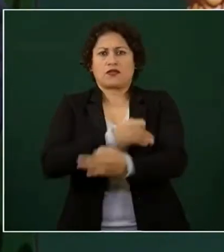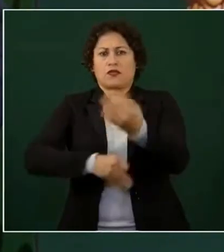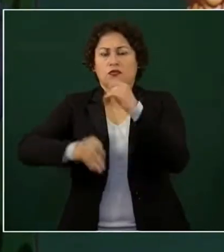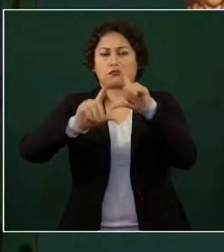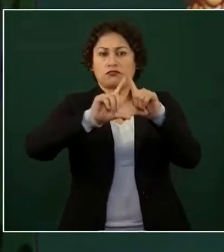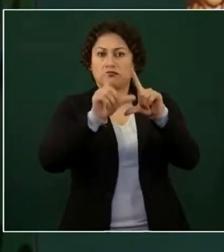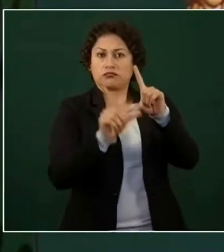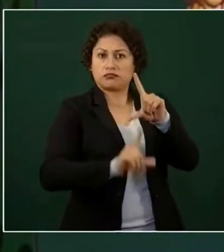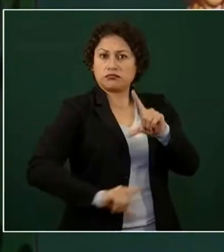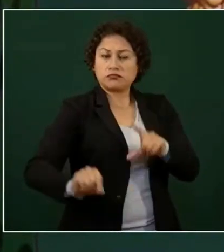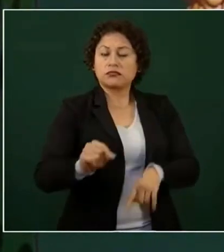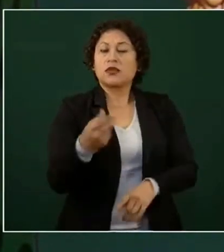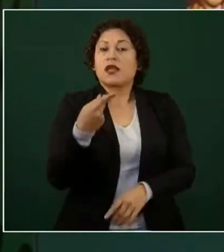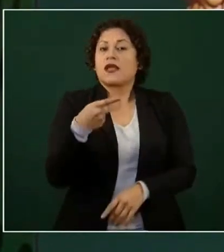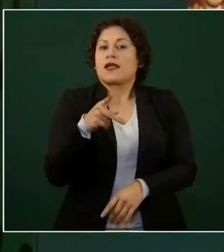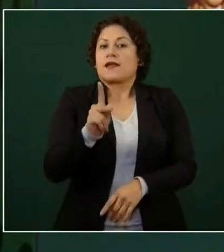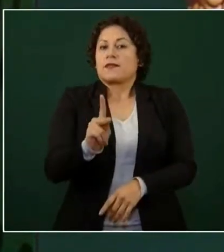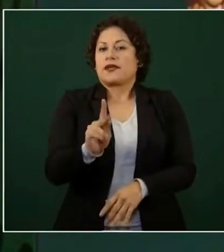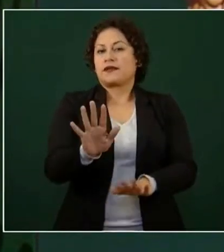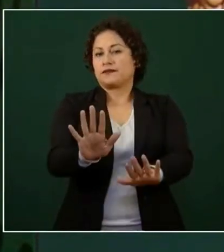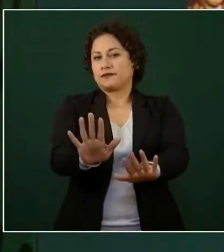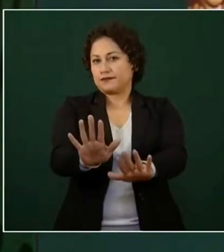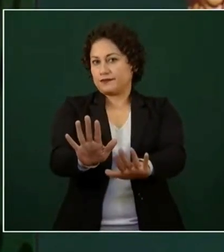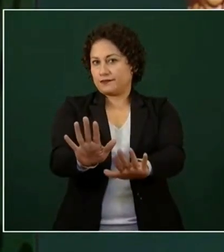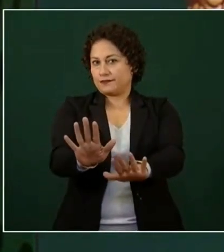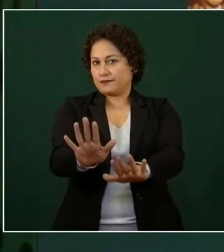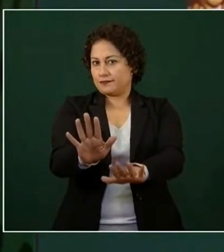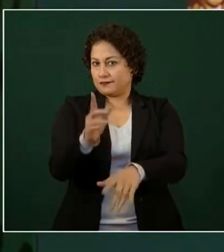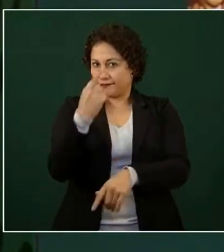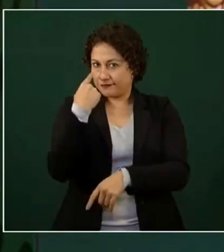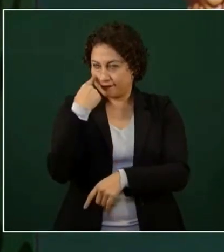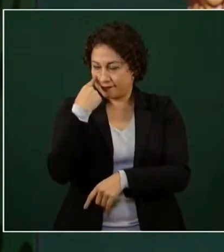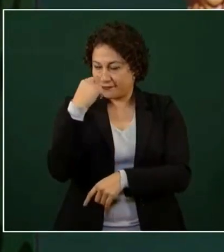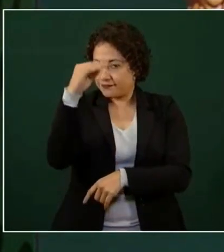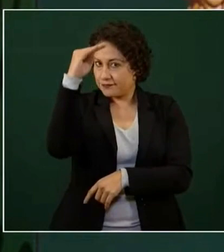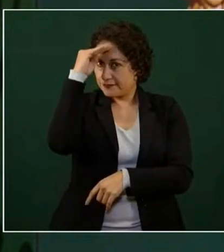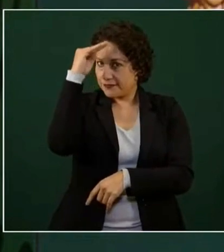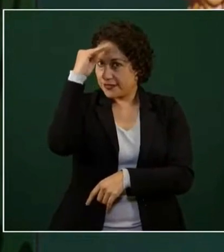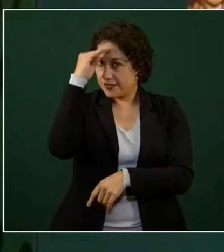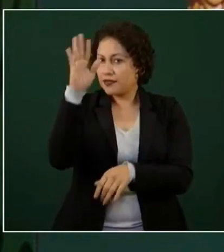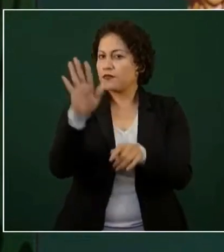a ver, ¿por qué encapuchados?